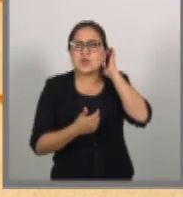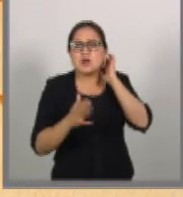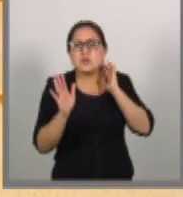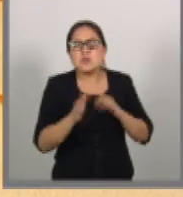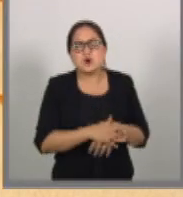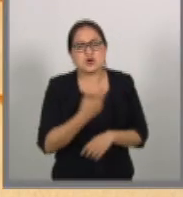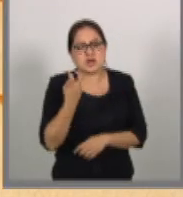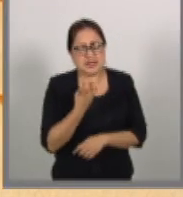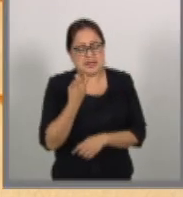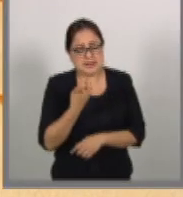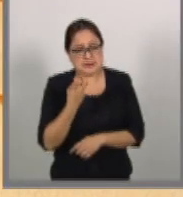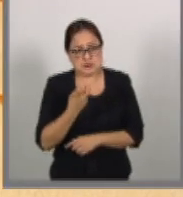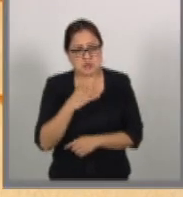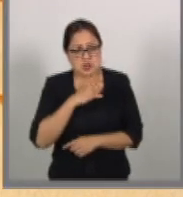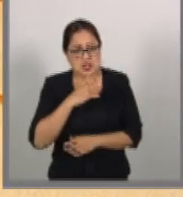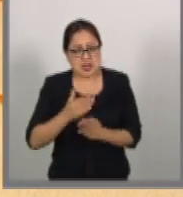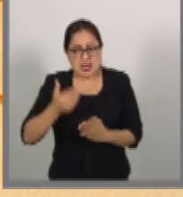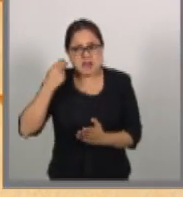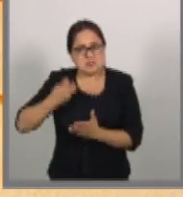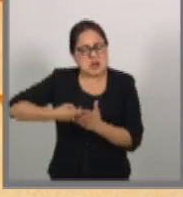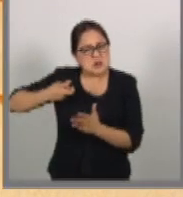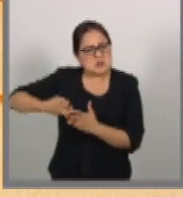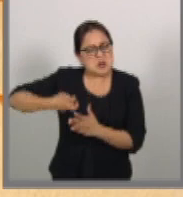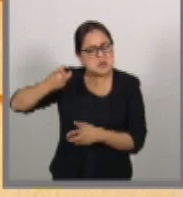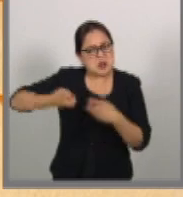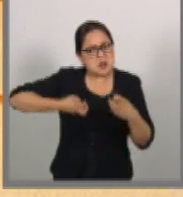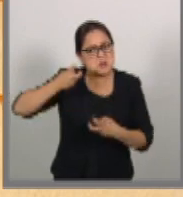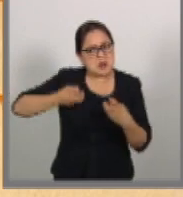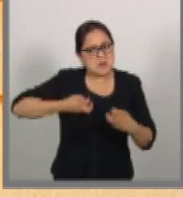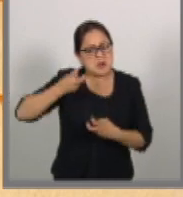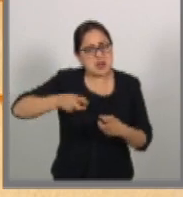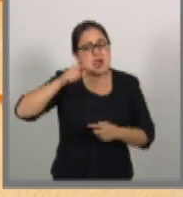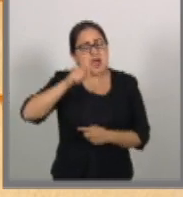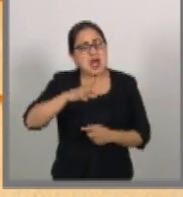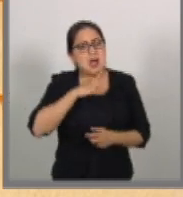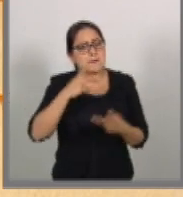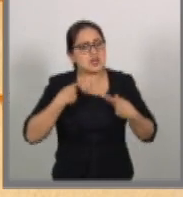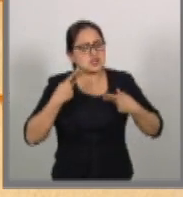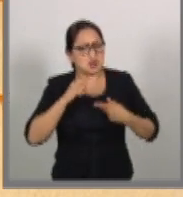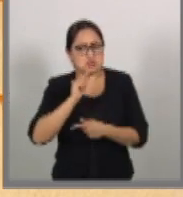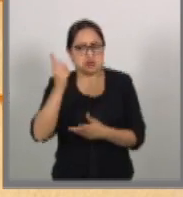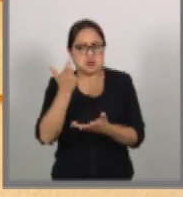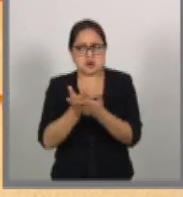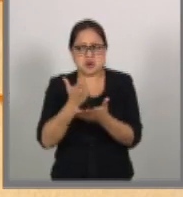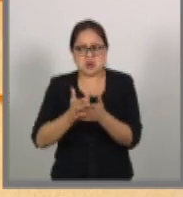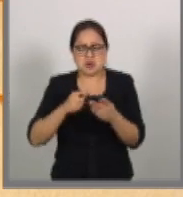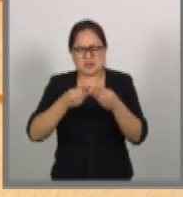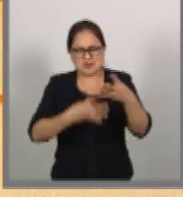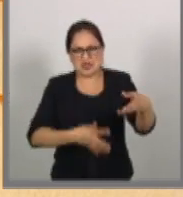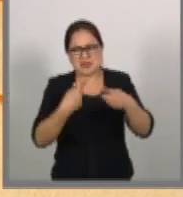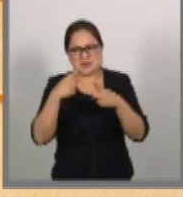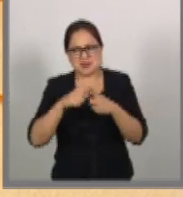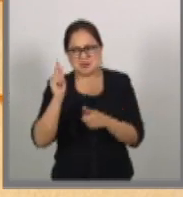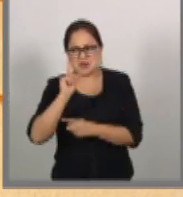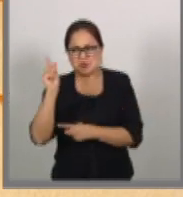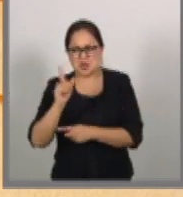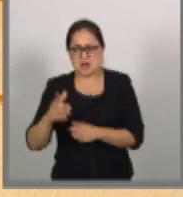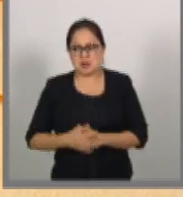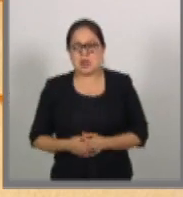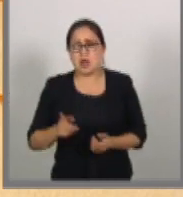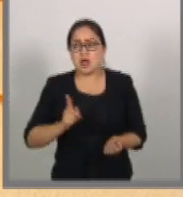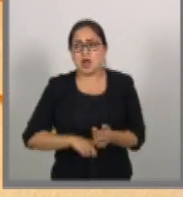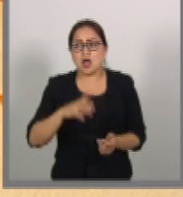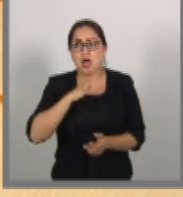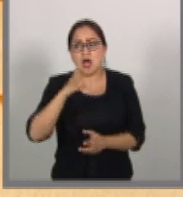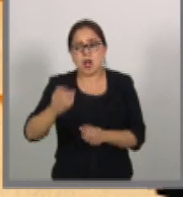criticado por grandes economistas como Stiglitz, como Krugman, como Rodrik, que era una gran